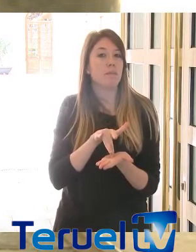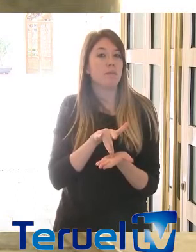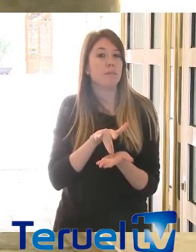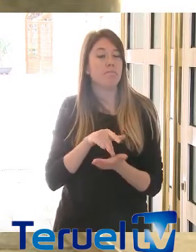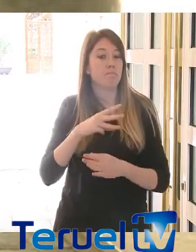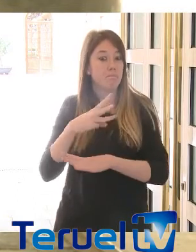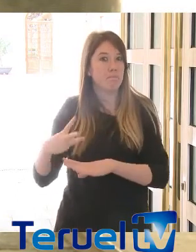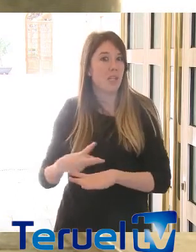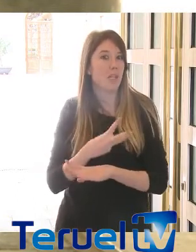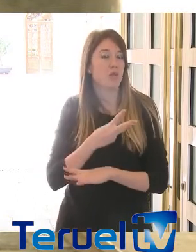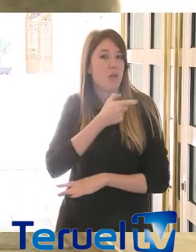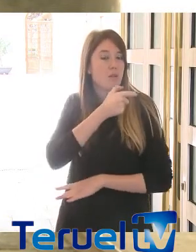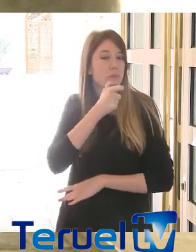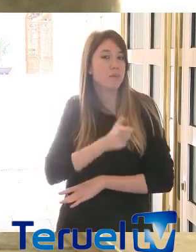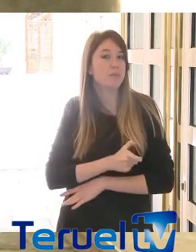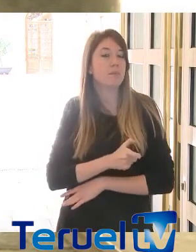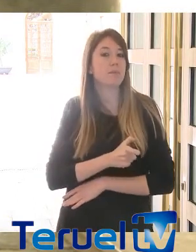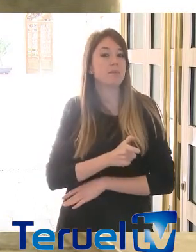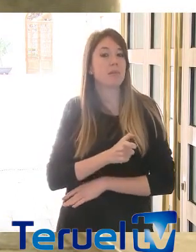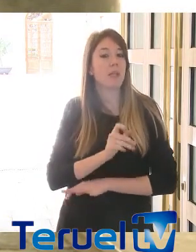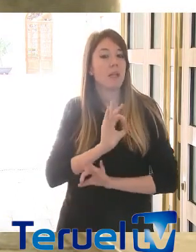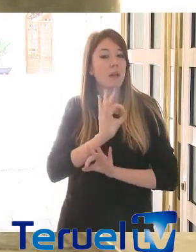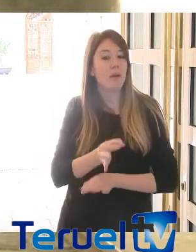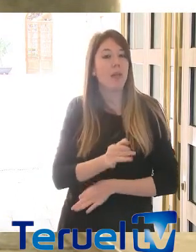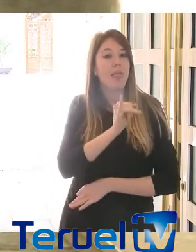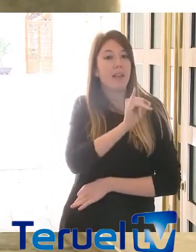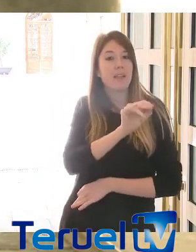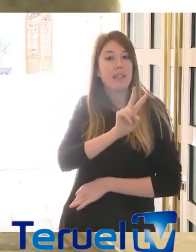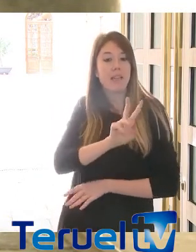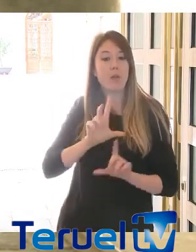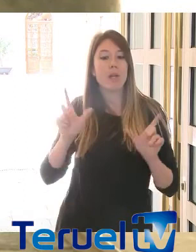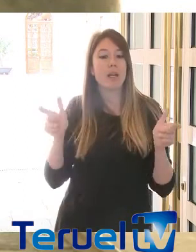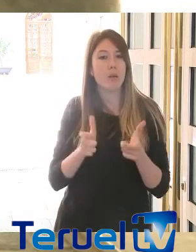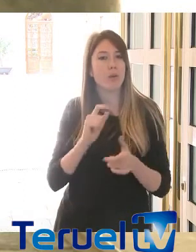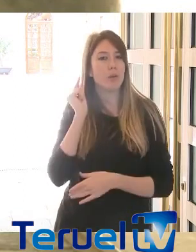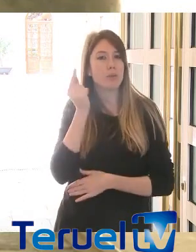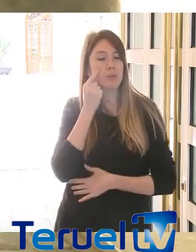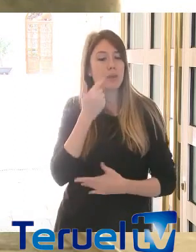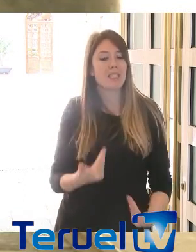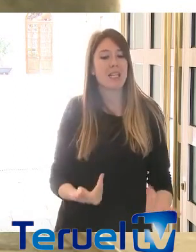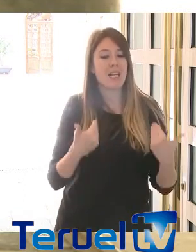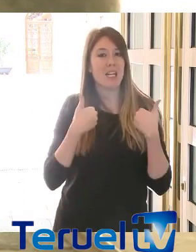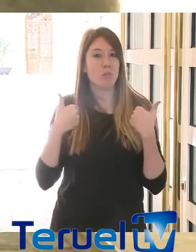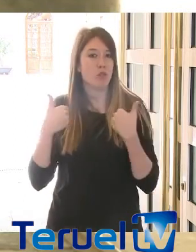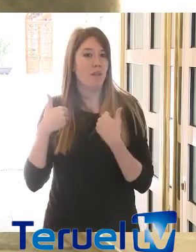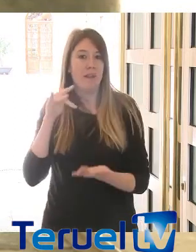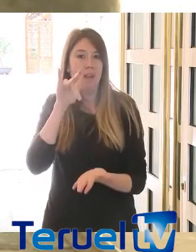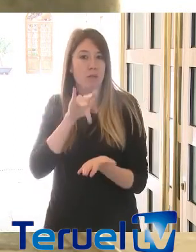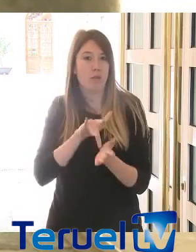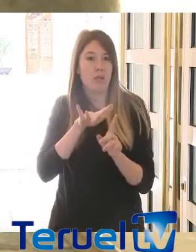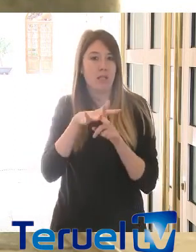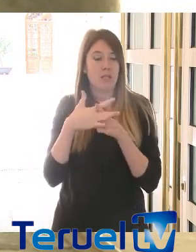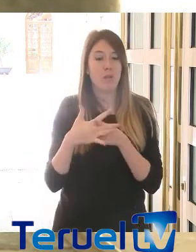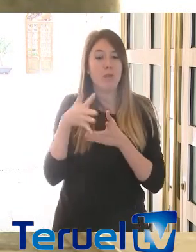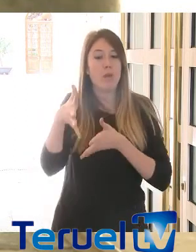tres horas y la verdad es que la Izquierda Unida responde a esta reunión desde la responsabilidad que exige el momento. creo que la ciudadanía nos